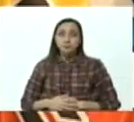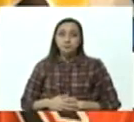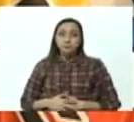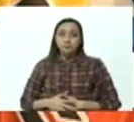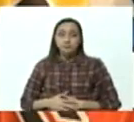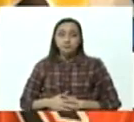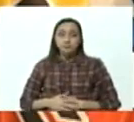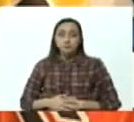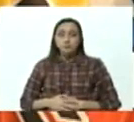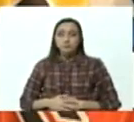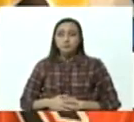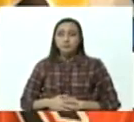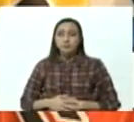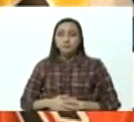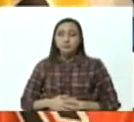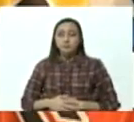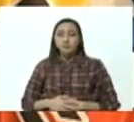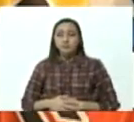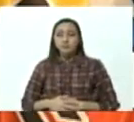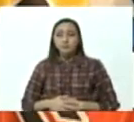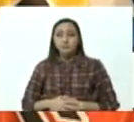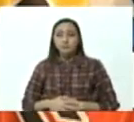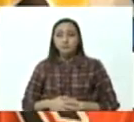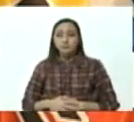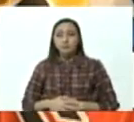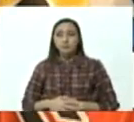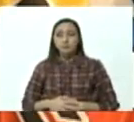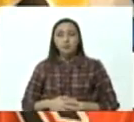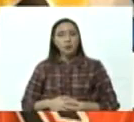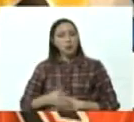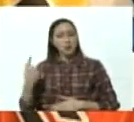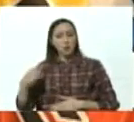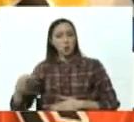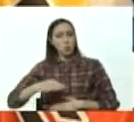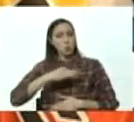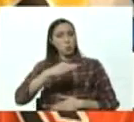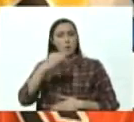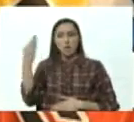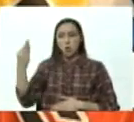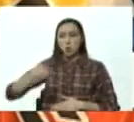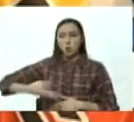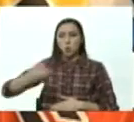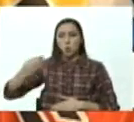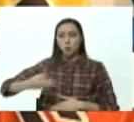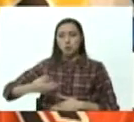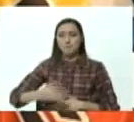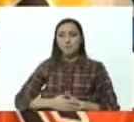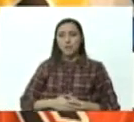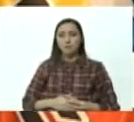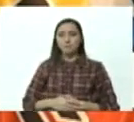que sostiene un espíritu siempre de